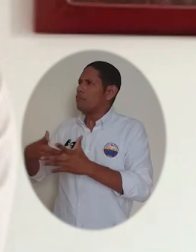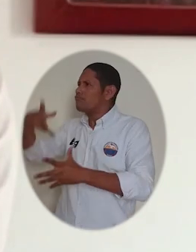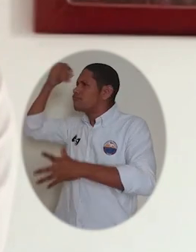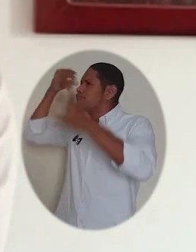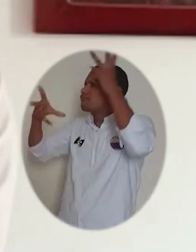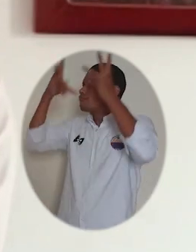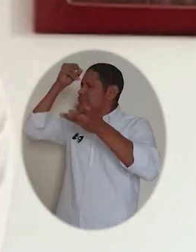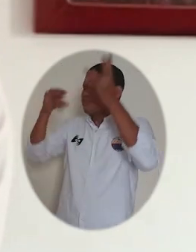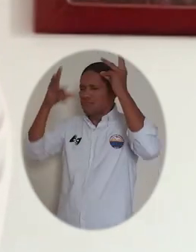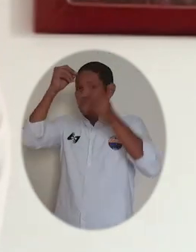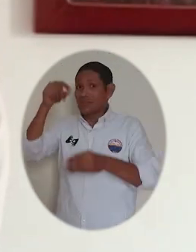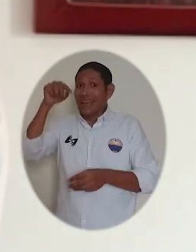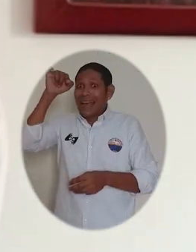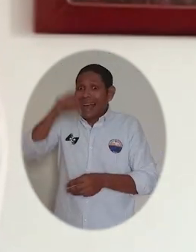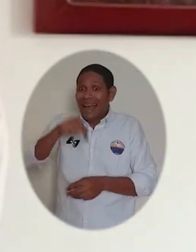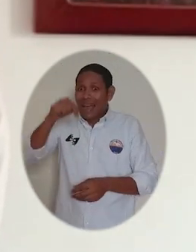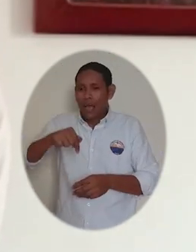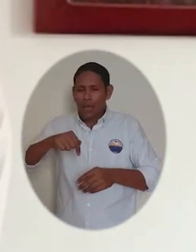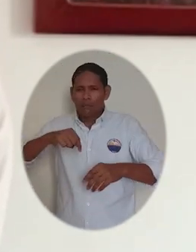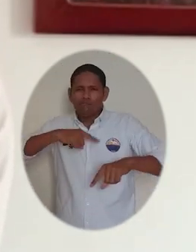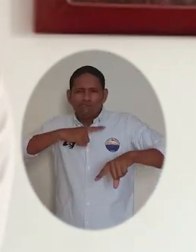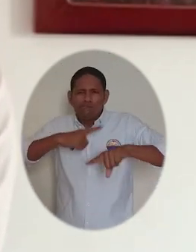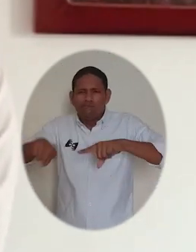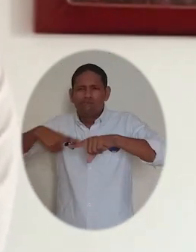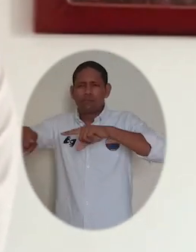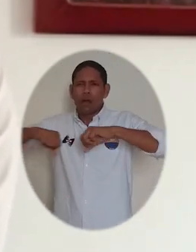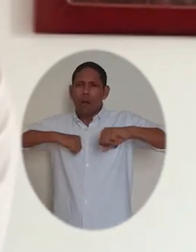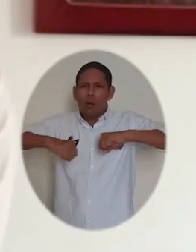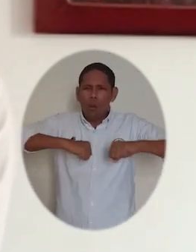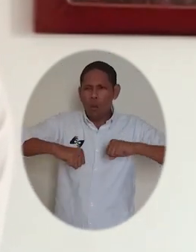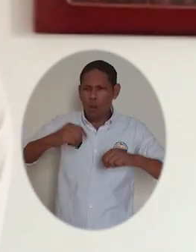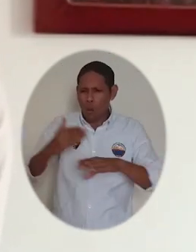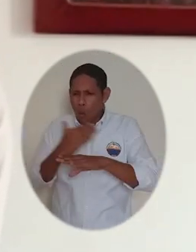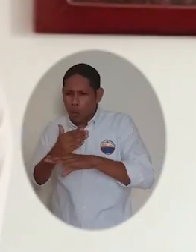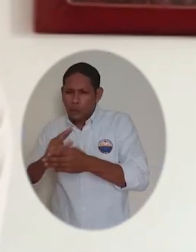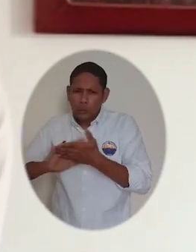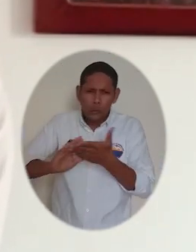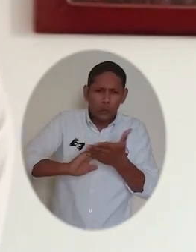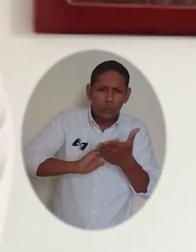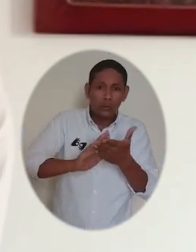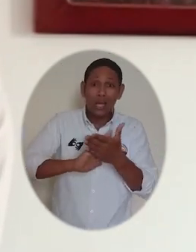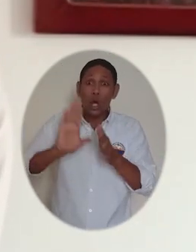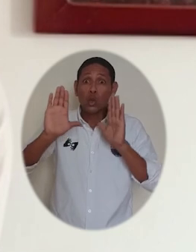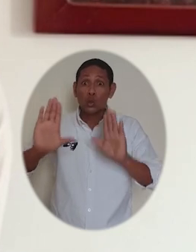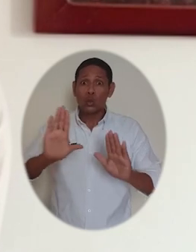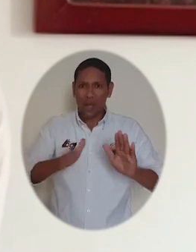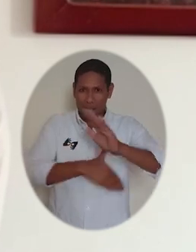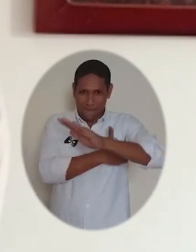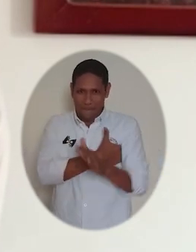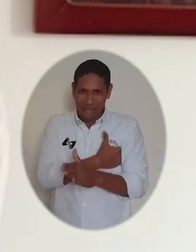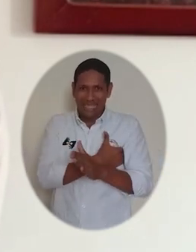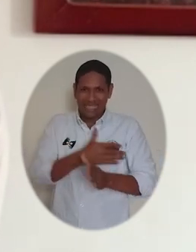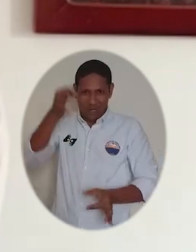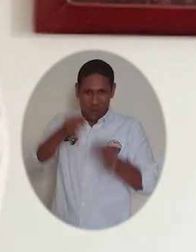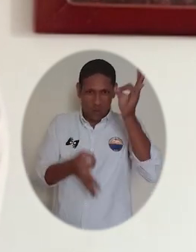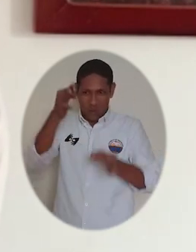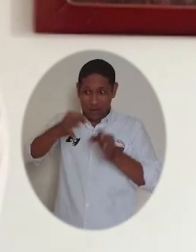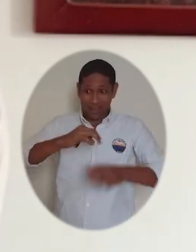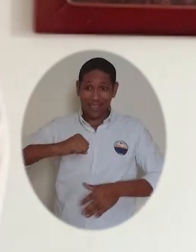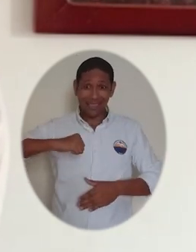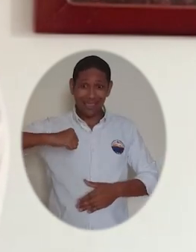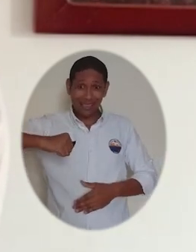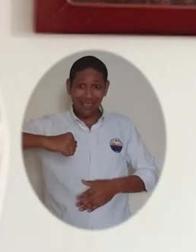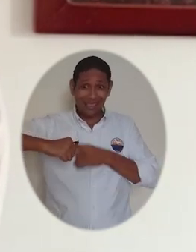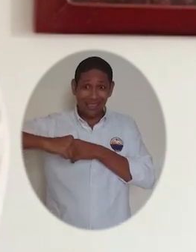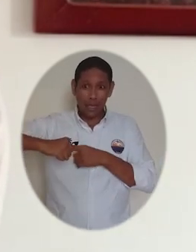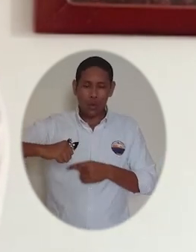la formación como conciliadores. Esto ha generado que la división de mecanismos alternativos de resolución de conflictos del